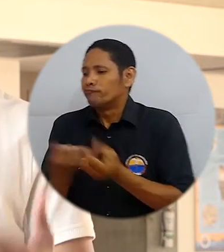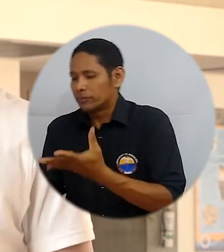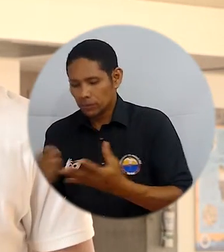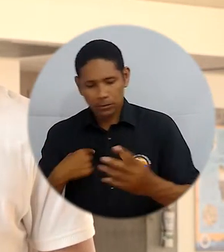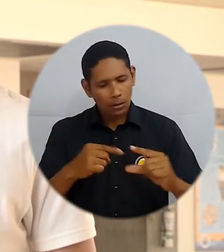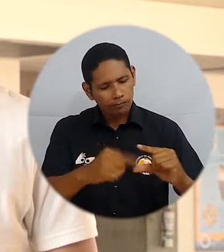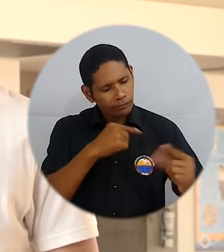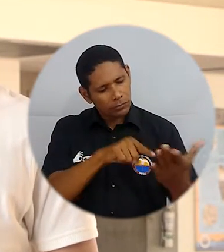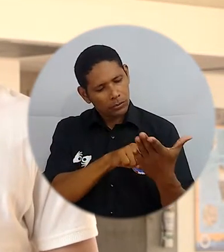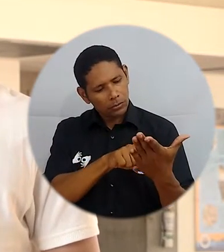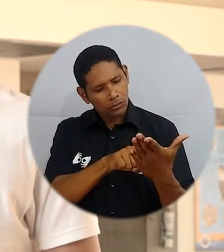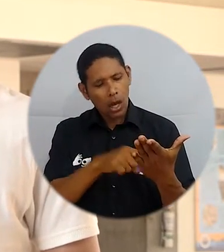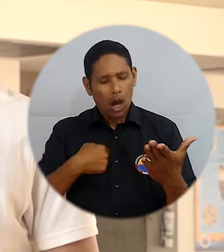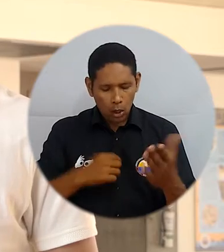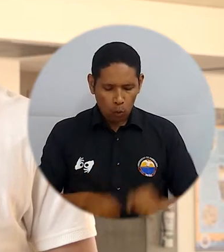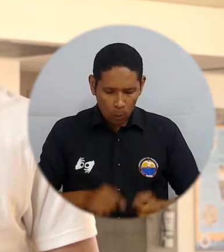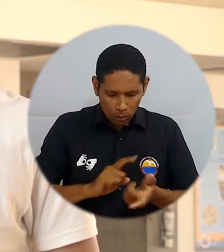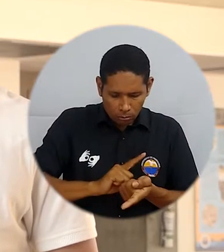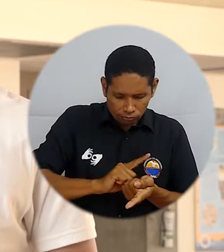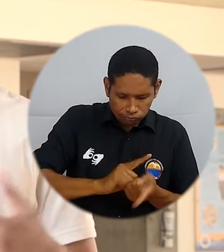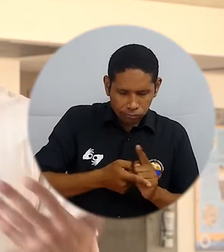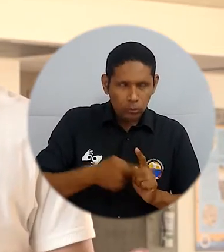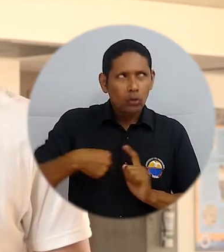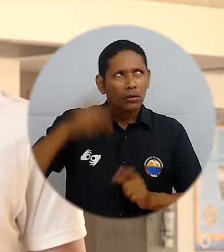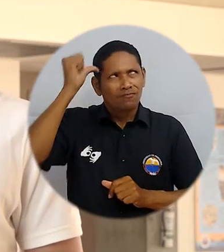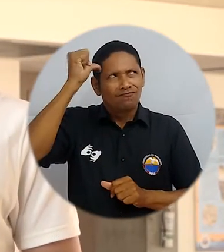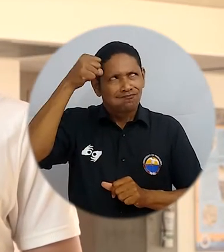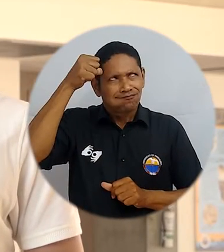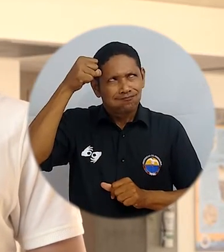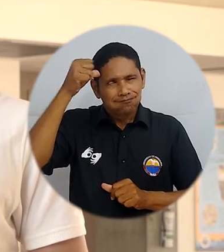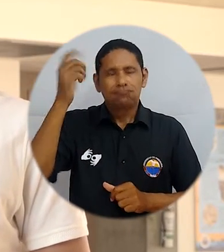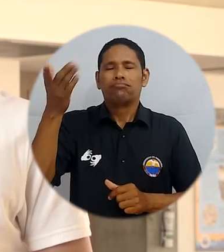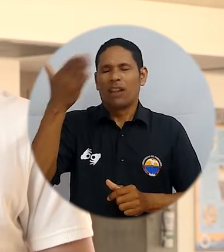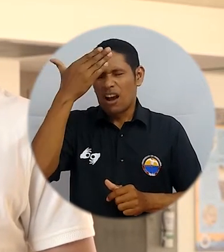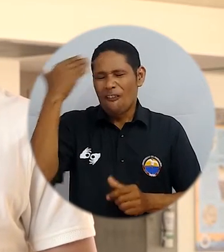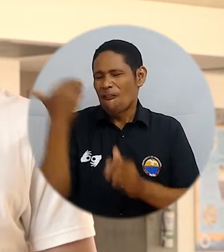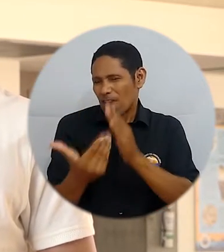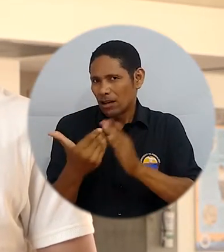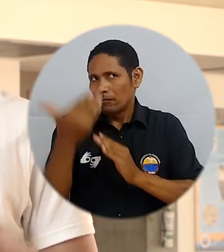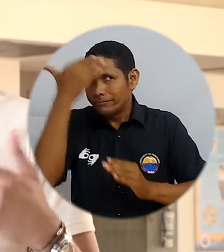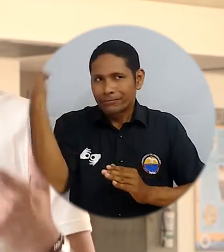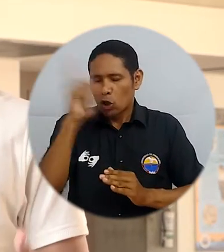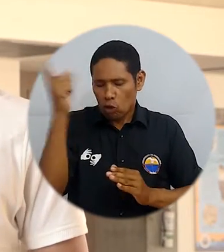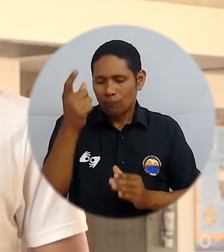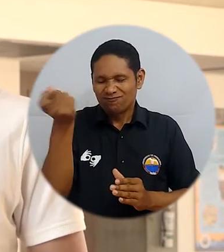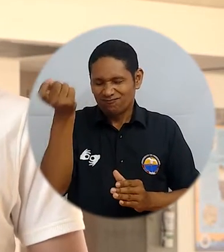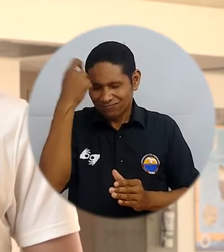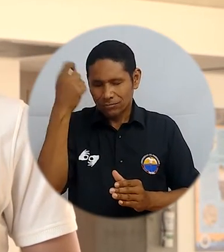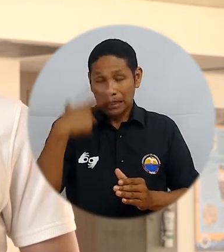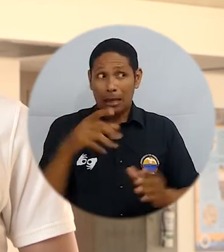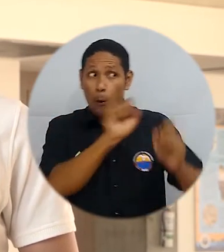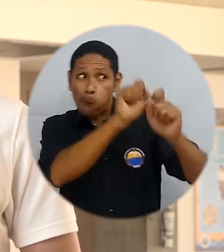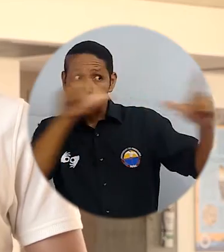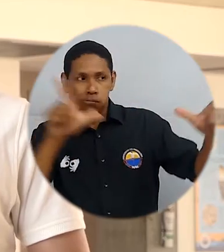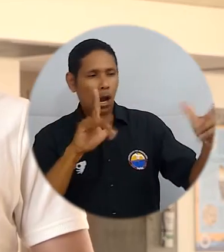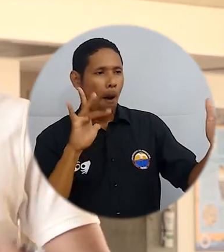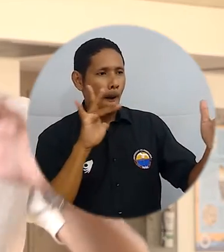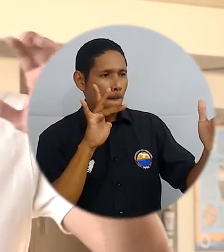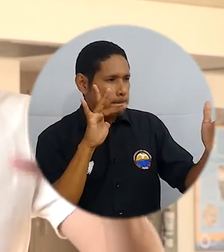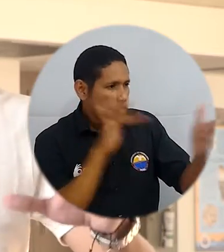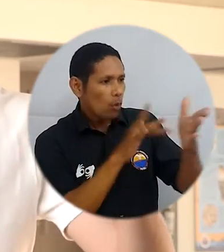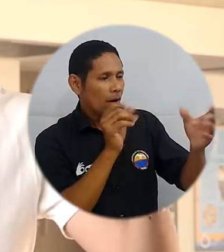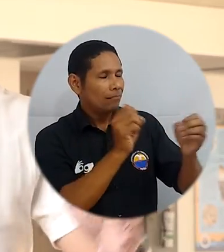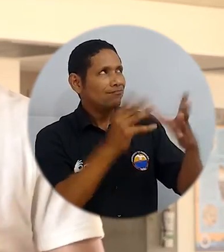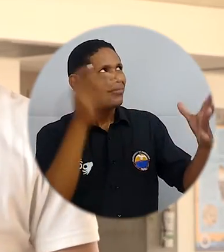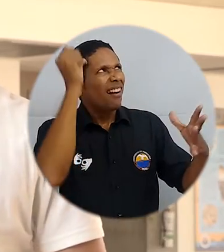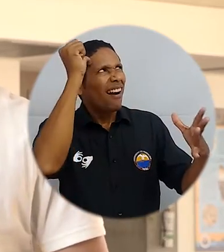es que usted ingrese y pueda modificar por una que sea de fácil recordación para usted al momento de ingresar a la plataforma